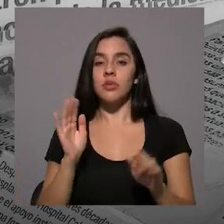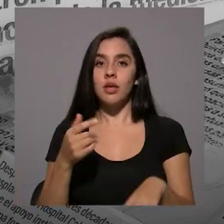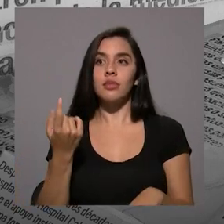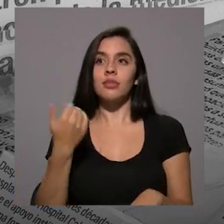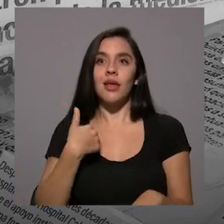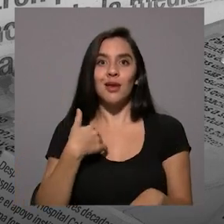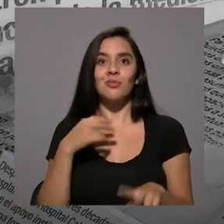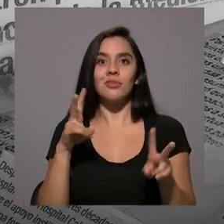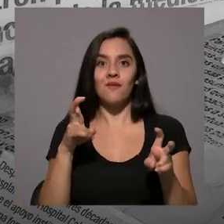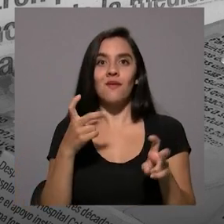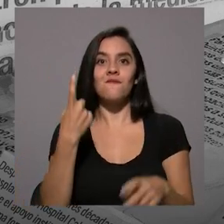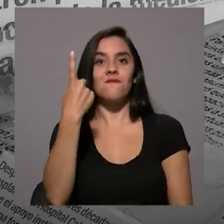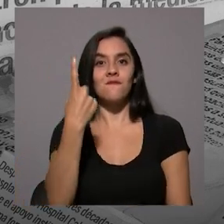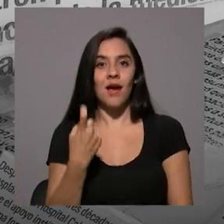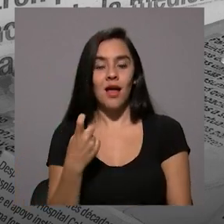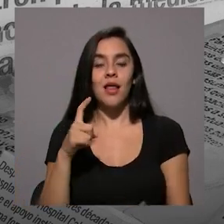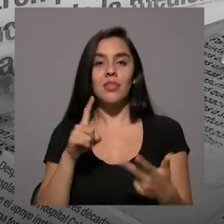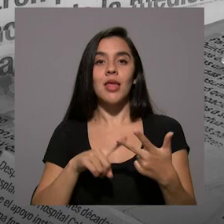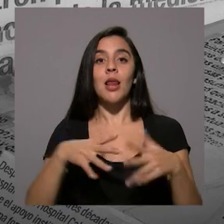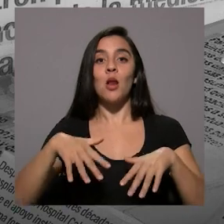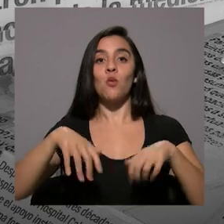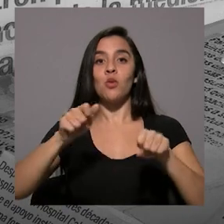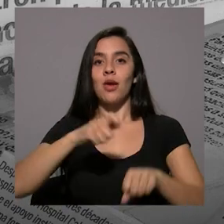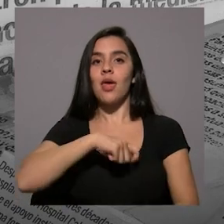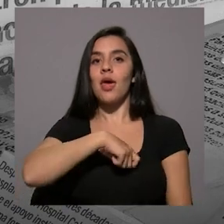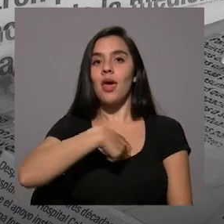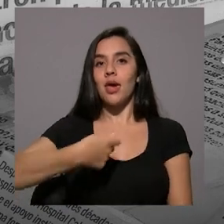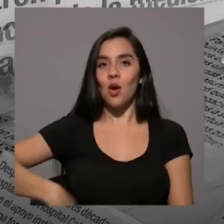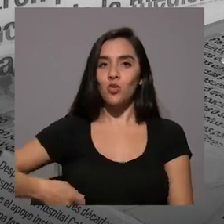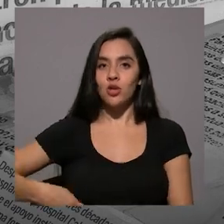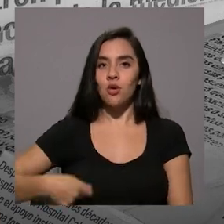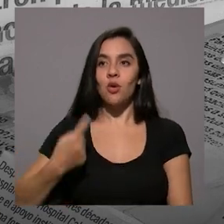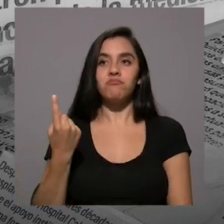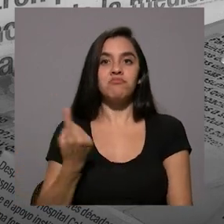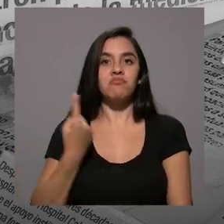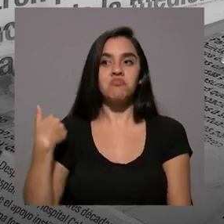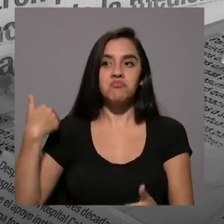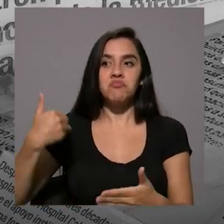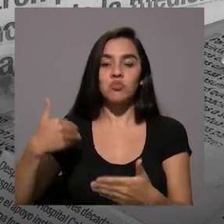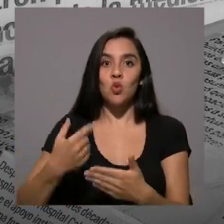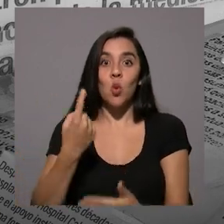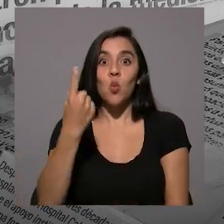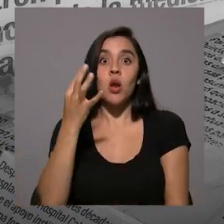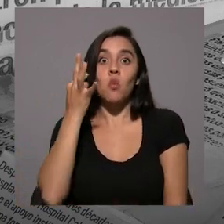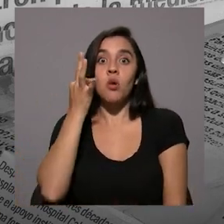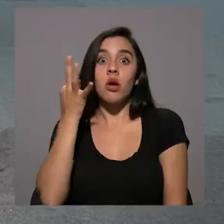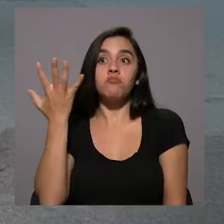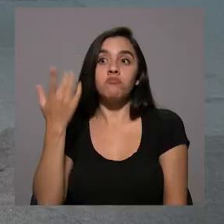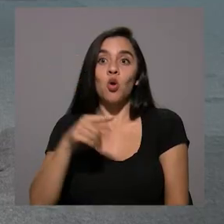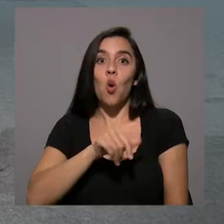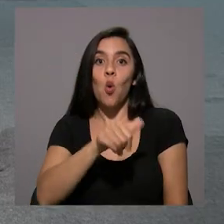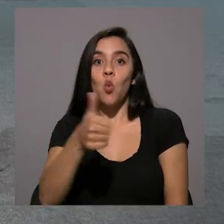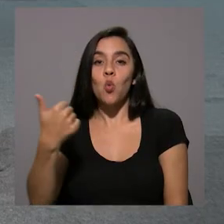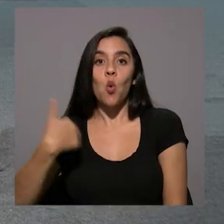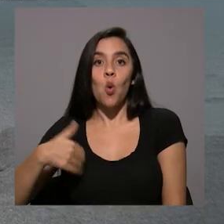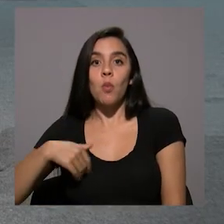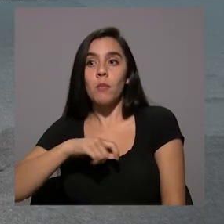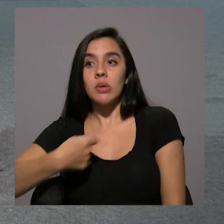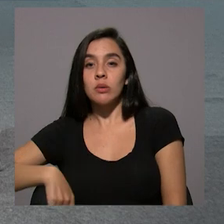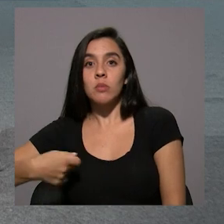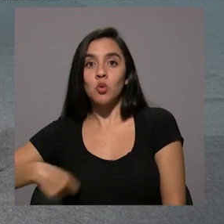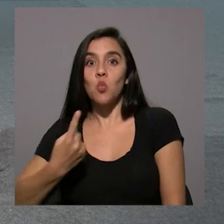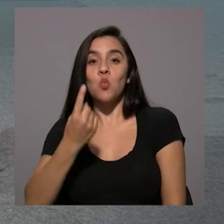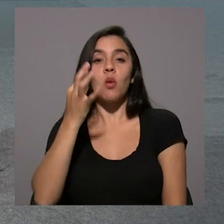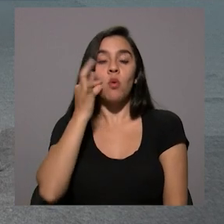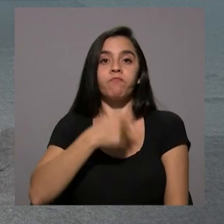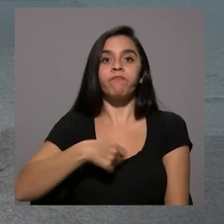Tenemos la deuda, por supuesto, de la presidencia del Poder Ejecutivo, que solo ha sido ocupada por una mujer. Pero quiere decir